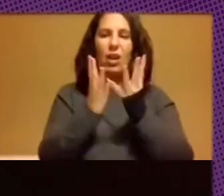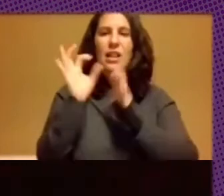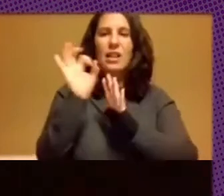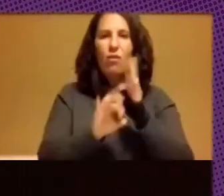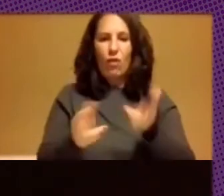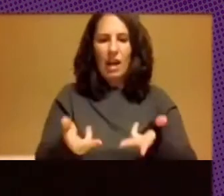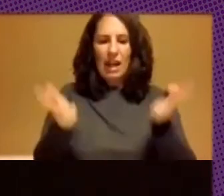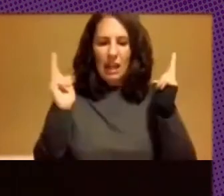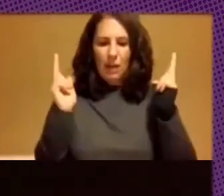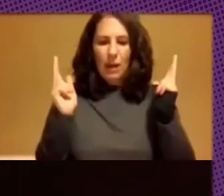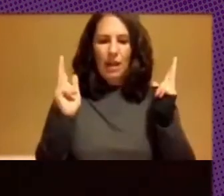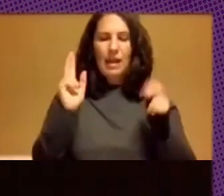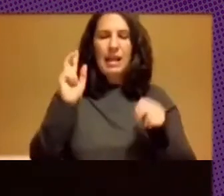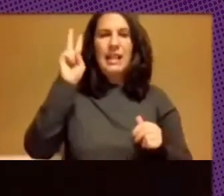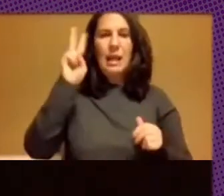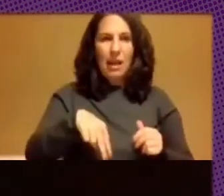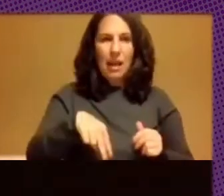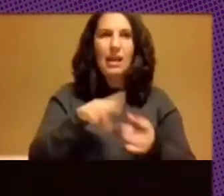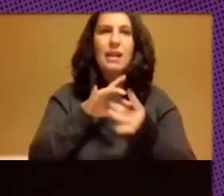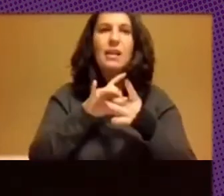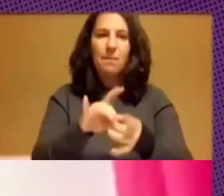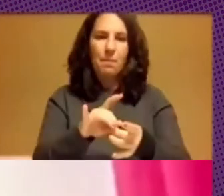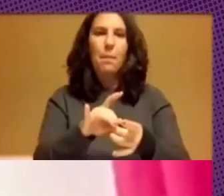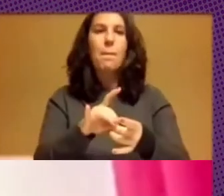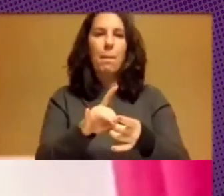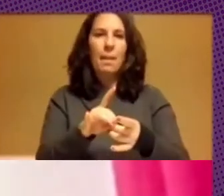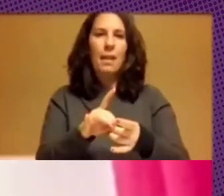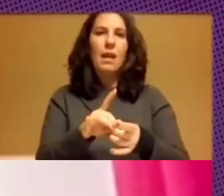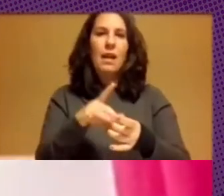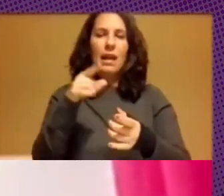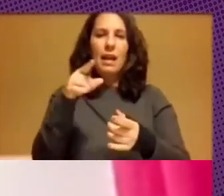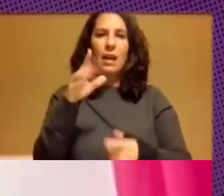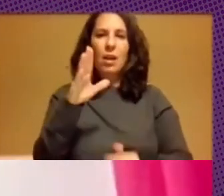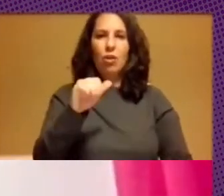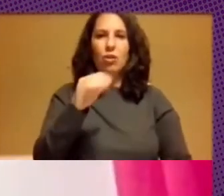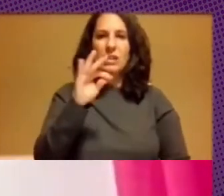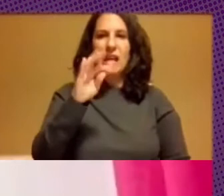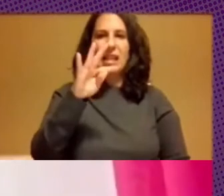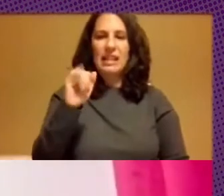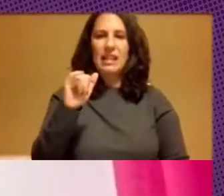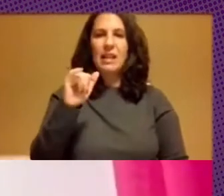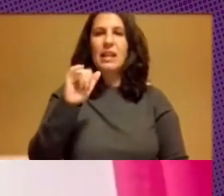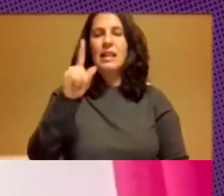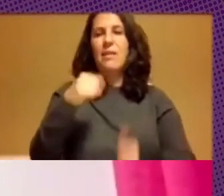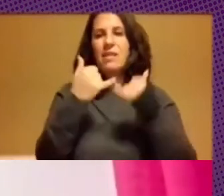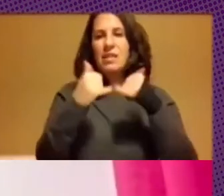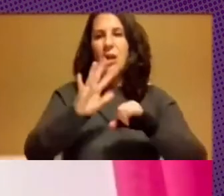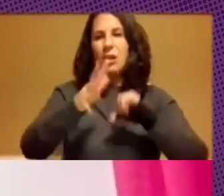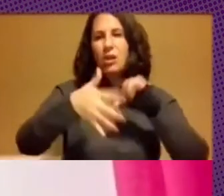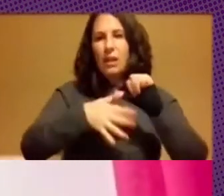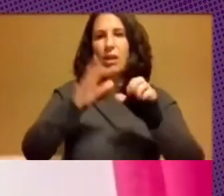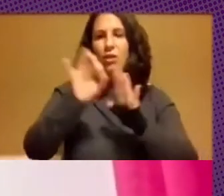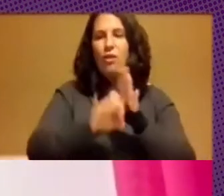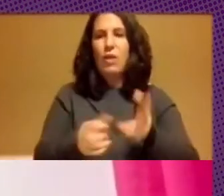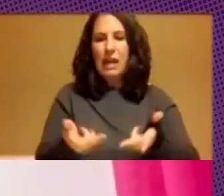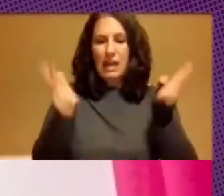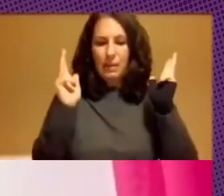o también el Consejo y el FISOL el festival latinoamericano de software libre